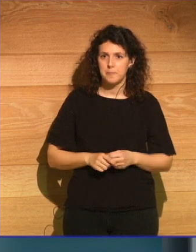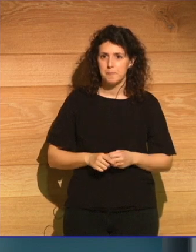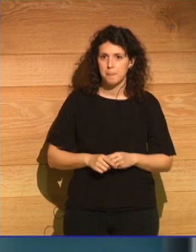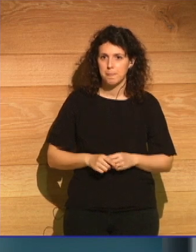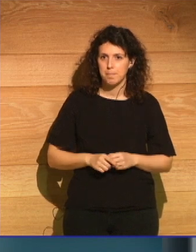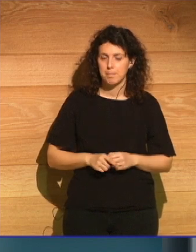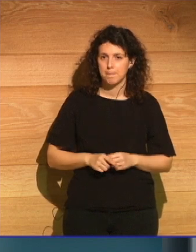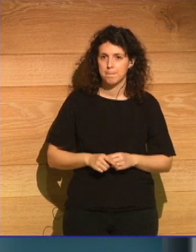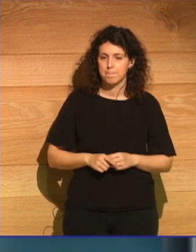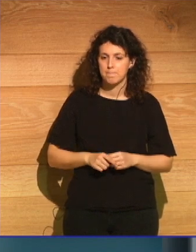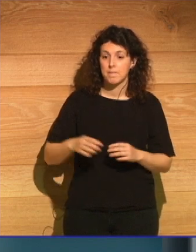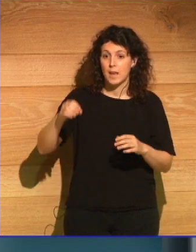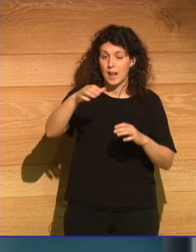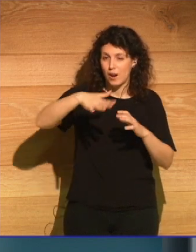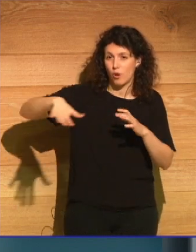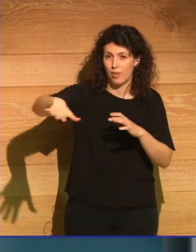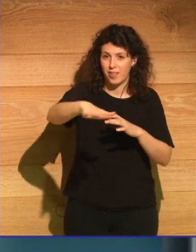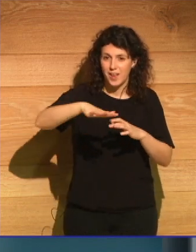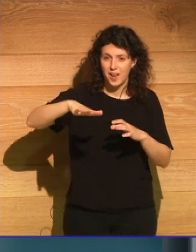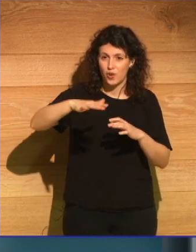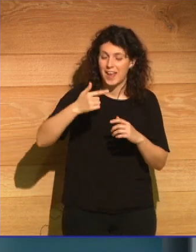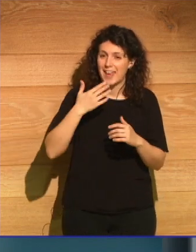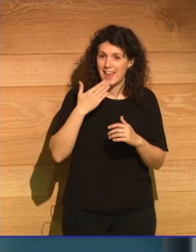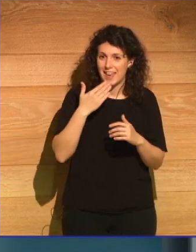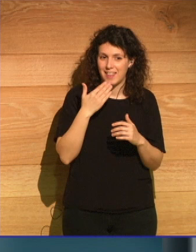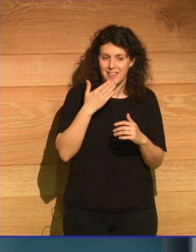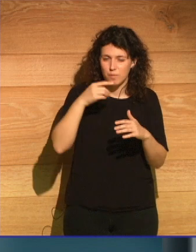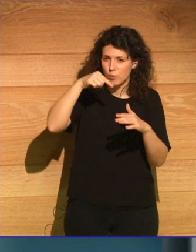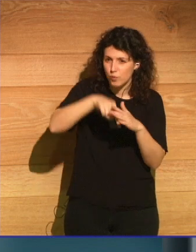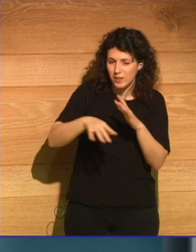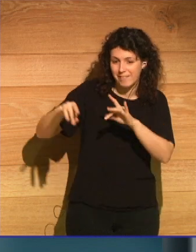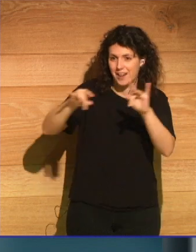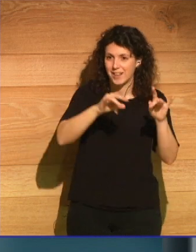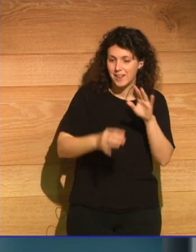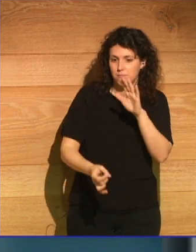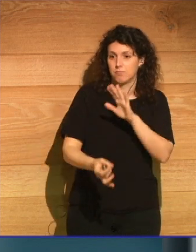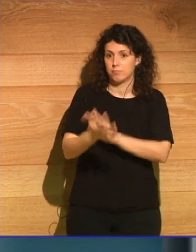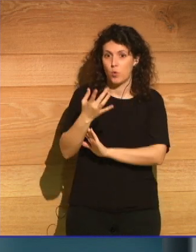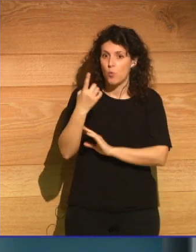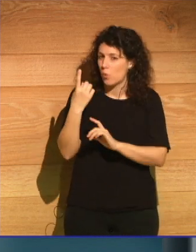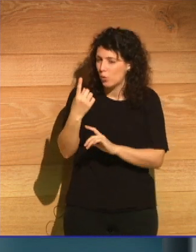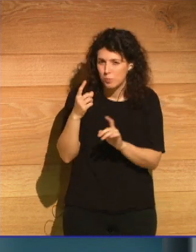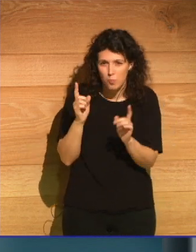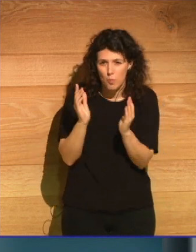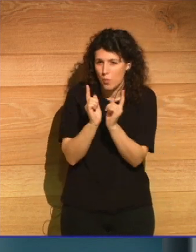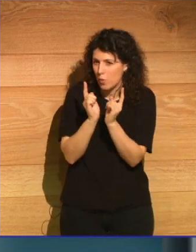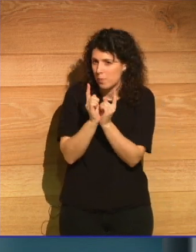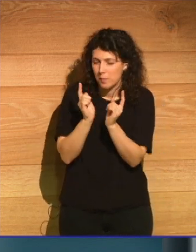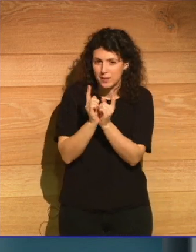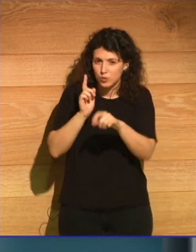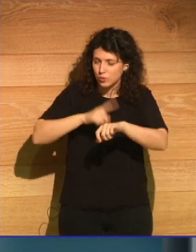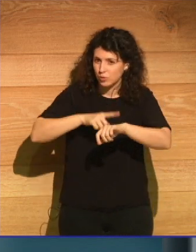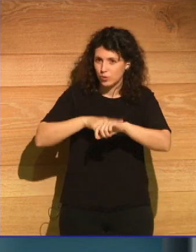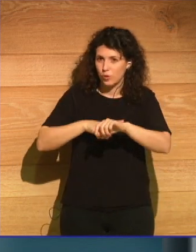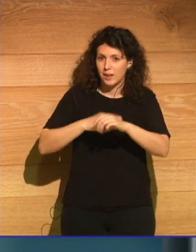En la inmensidad del océano, la auténtica edad profunda de la Tierra resplandece durante un instante gracias a la fuerza de una visión.